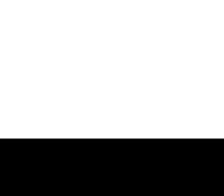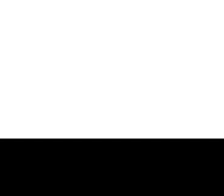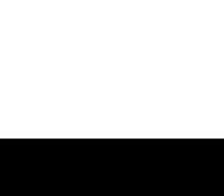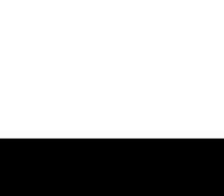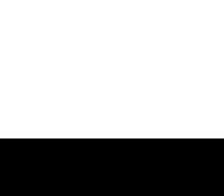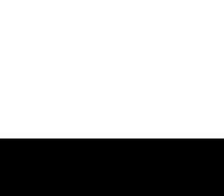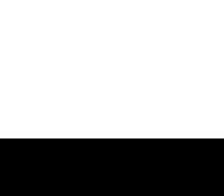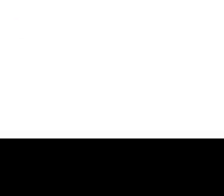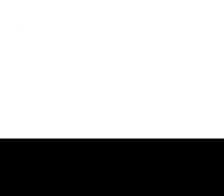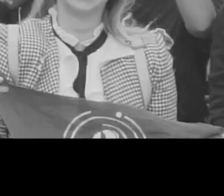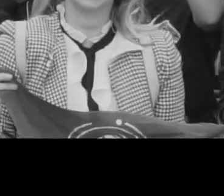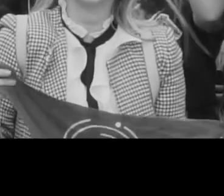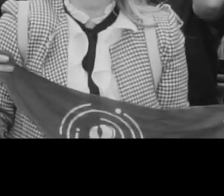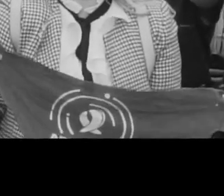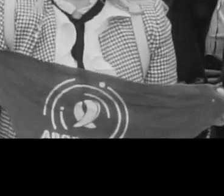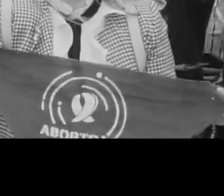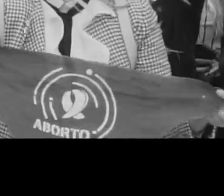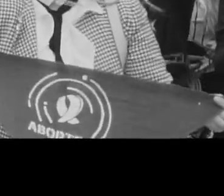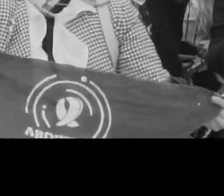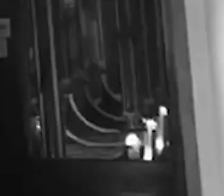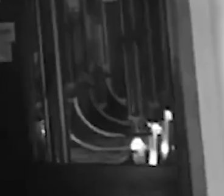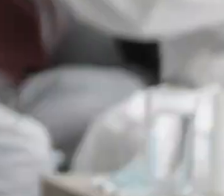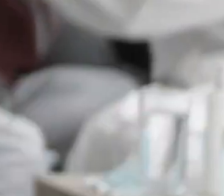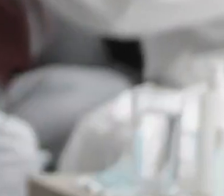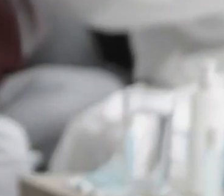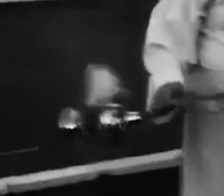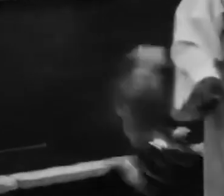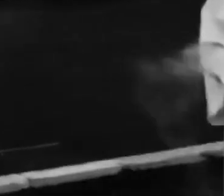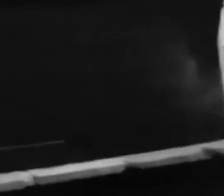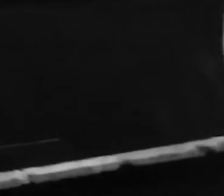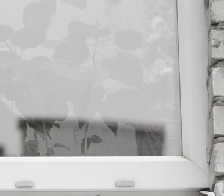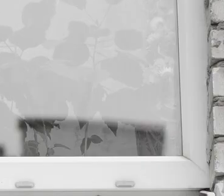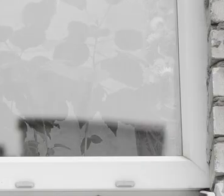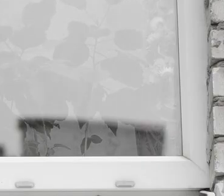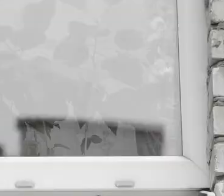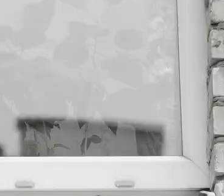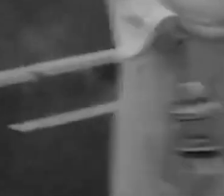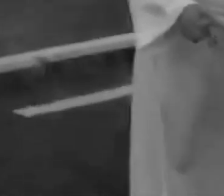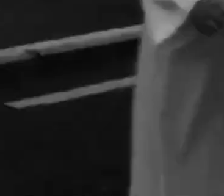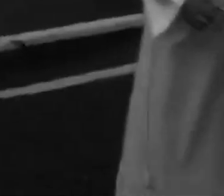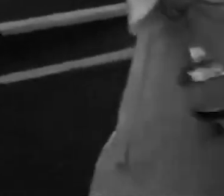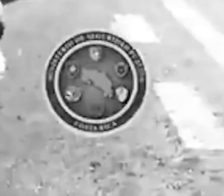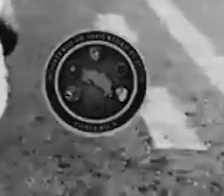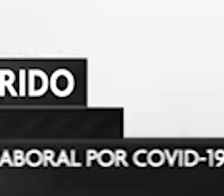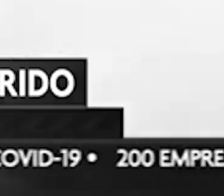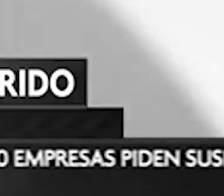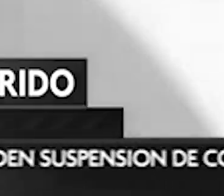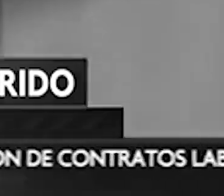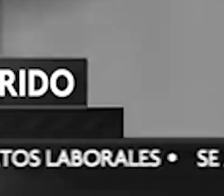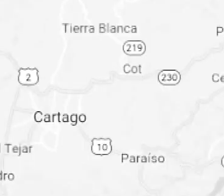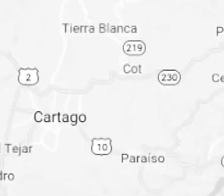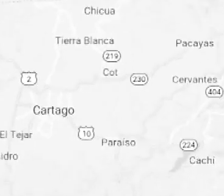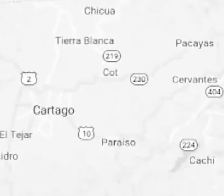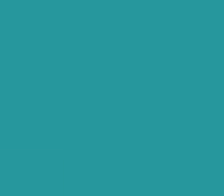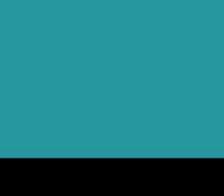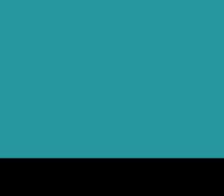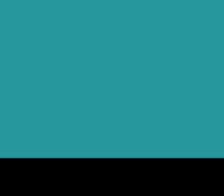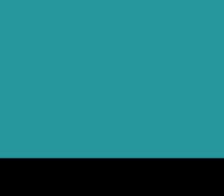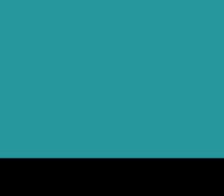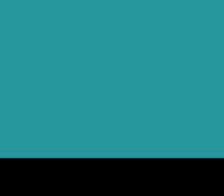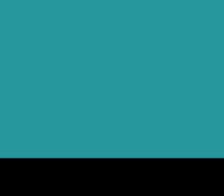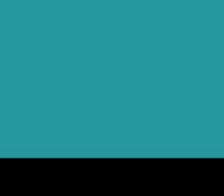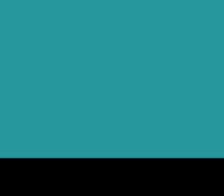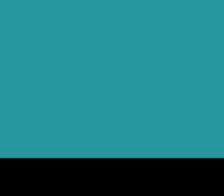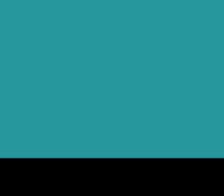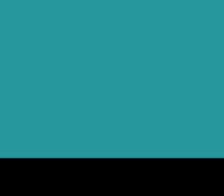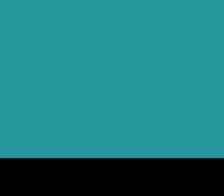Con un caos, pánico... Algunos están convencidos de que la pandemia se trata de un castigo de gente por explicar que es una economía del mundo que está